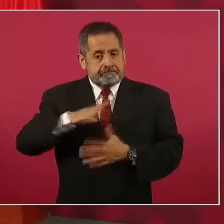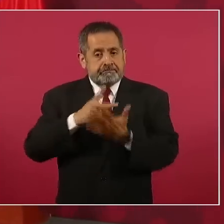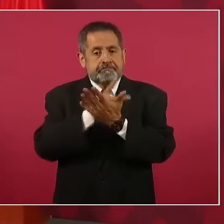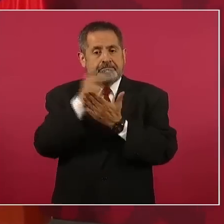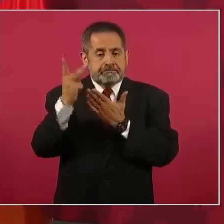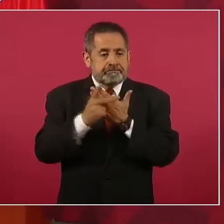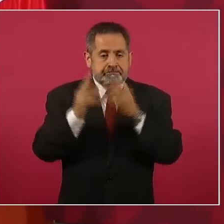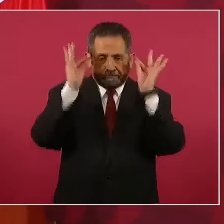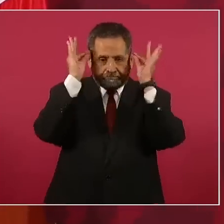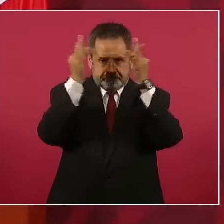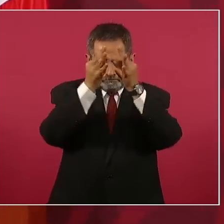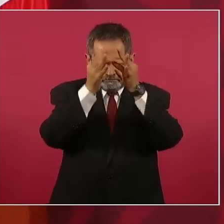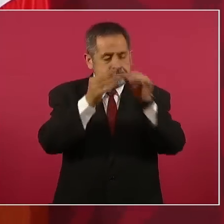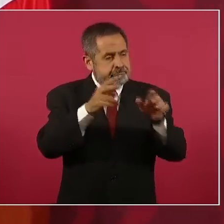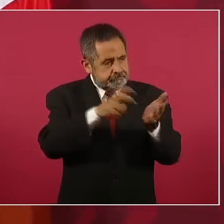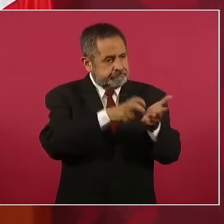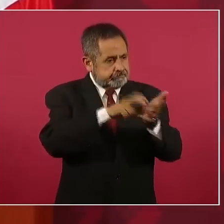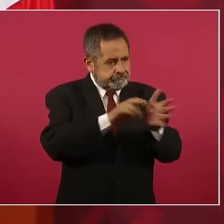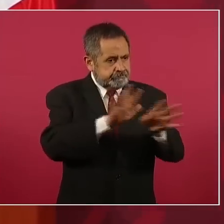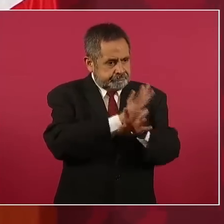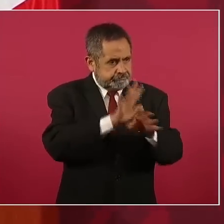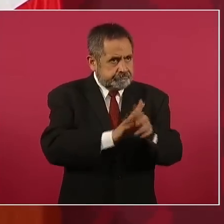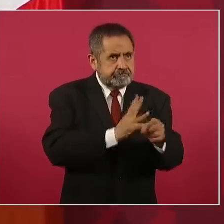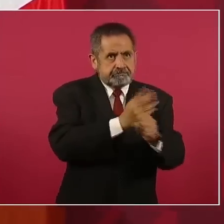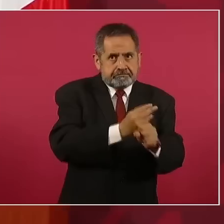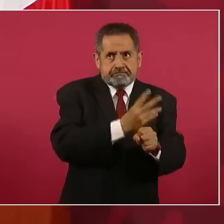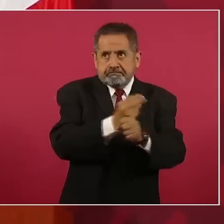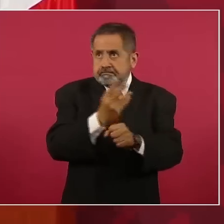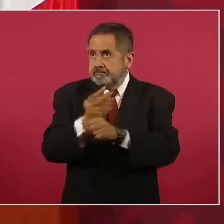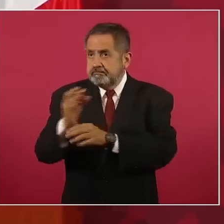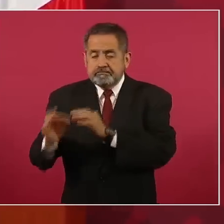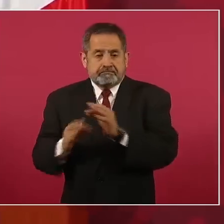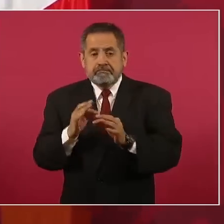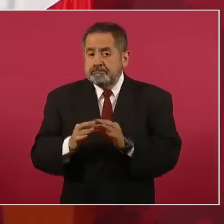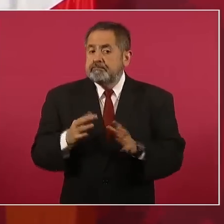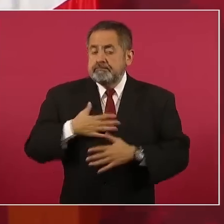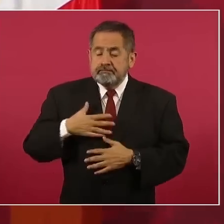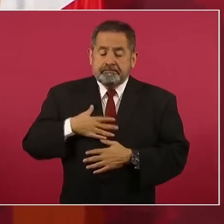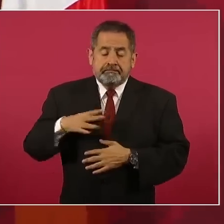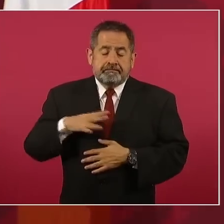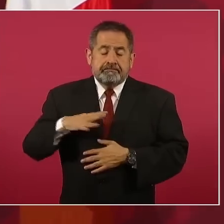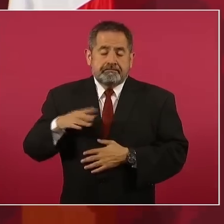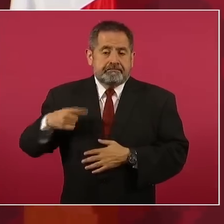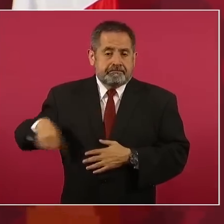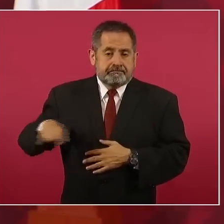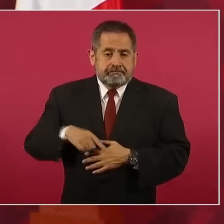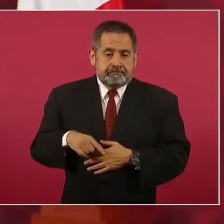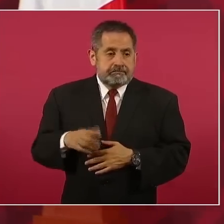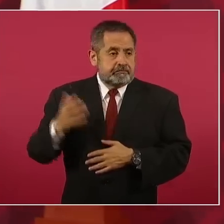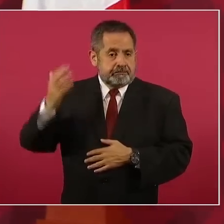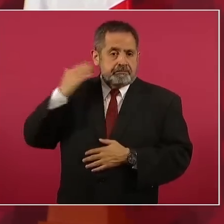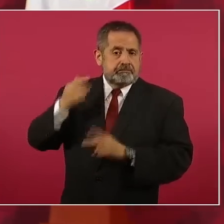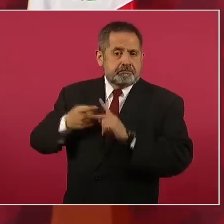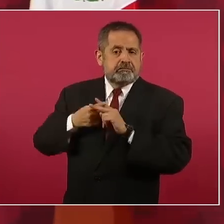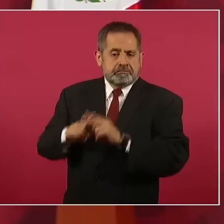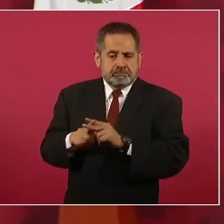que se ha iniciado